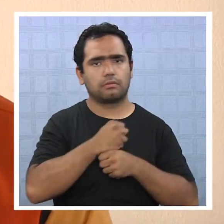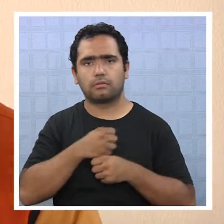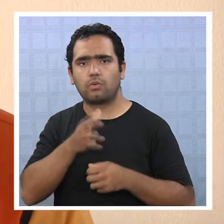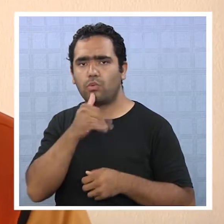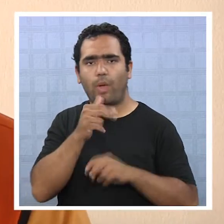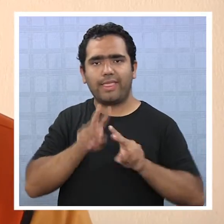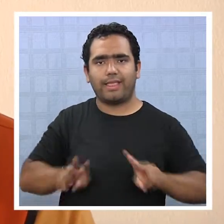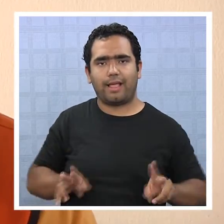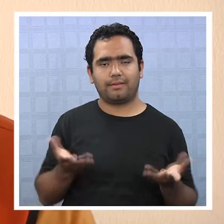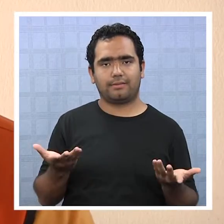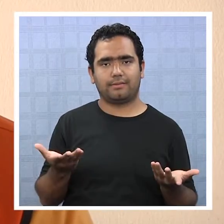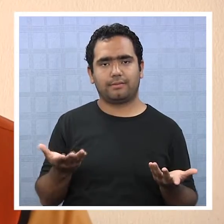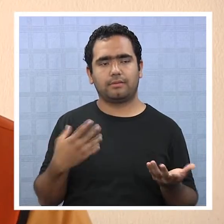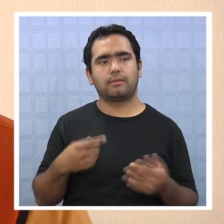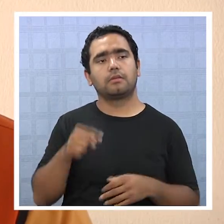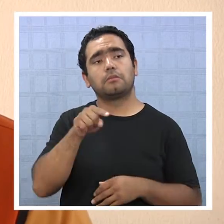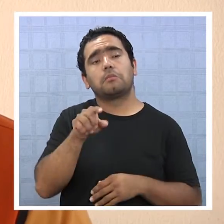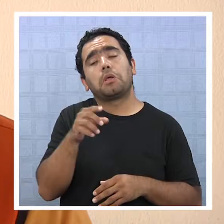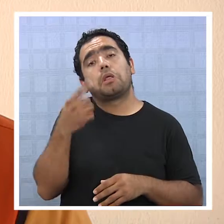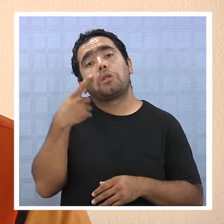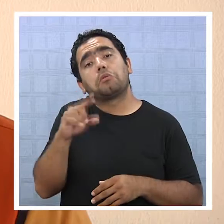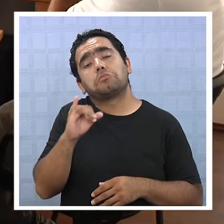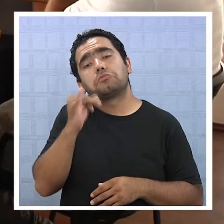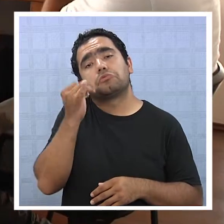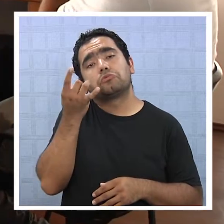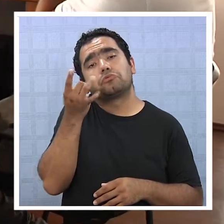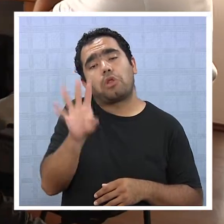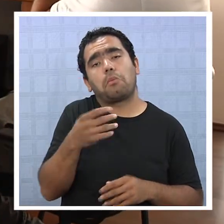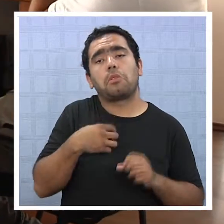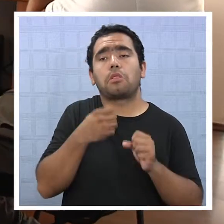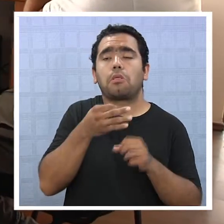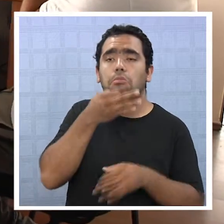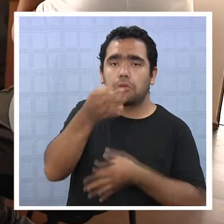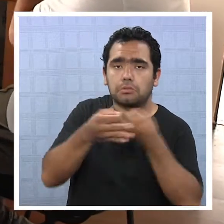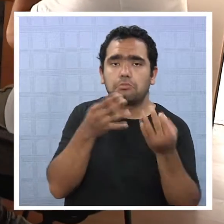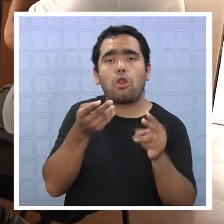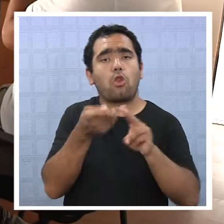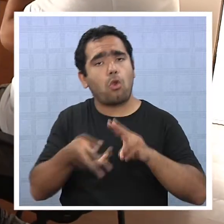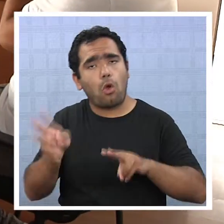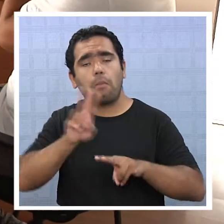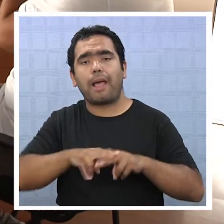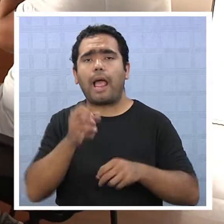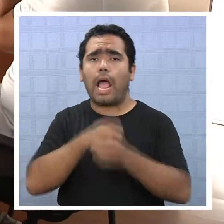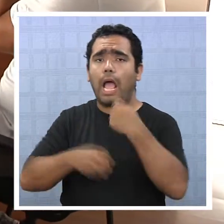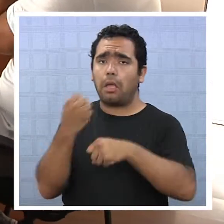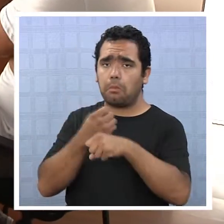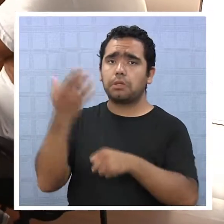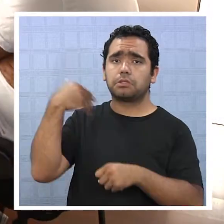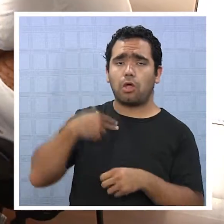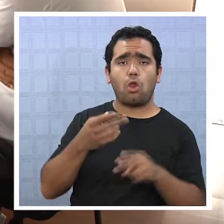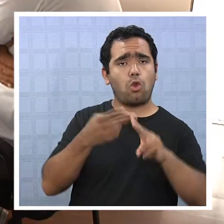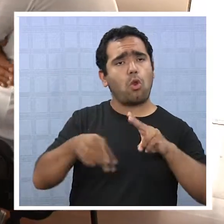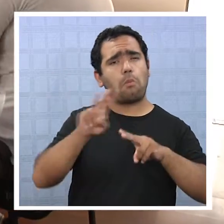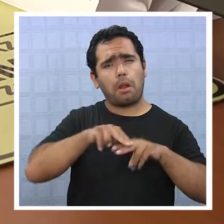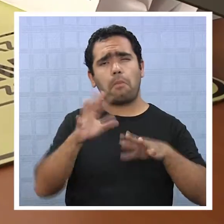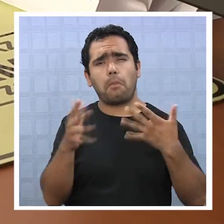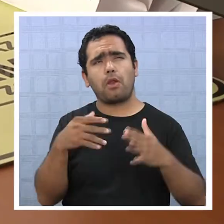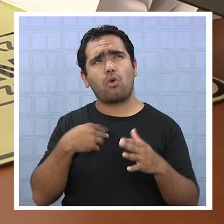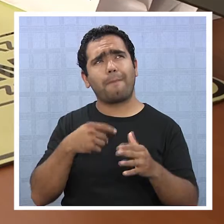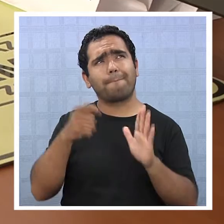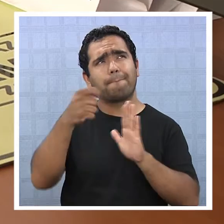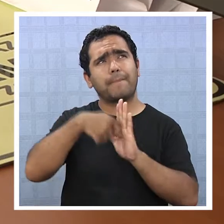personas estén un poco más intranquilas. En base a eso lo que podemos decir es que estamos dentro lo normal, el año pasado pasamos por algo similar en